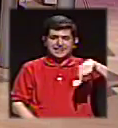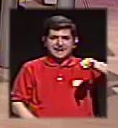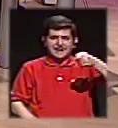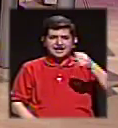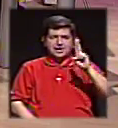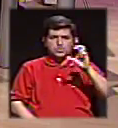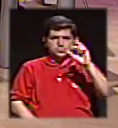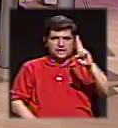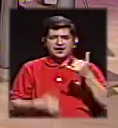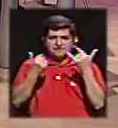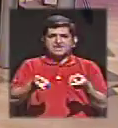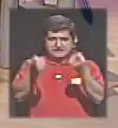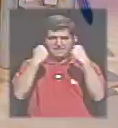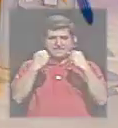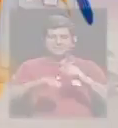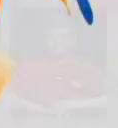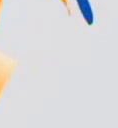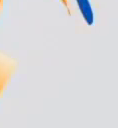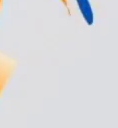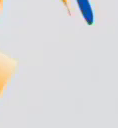Palabra de Mujer. Regresamos pronto.